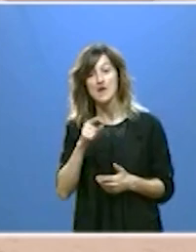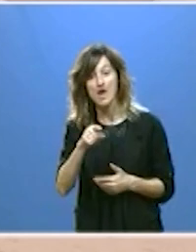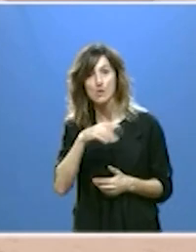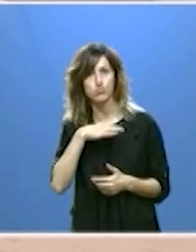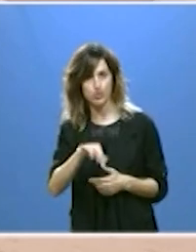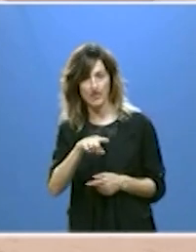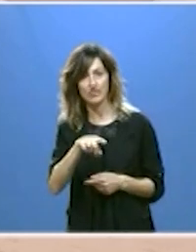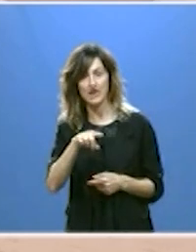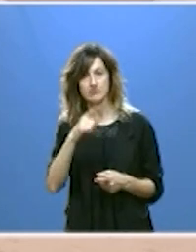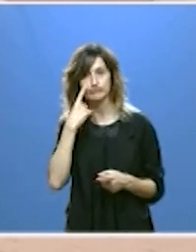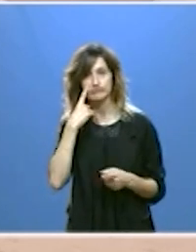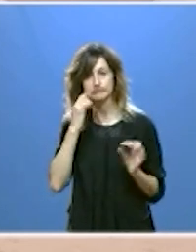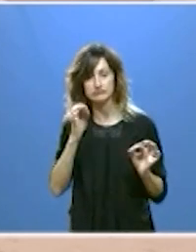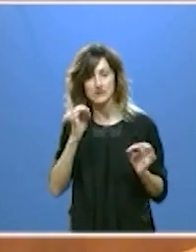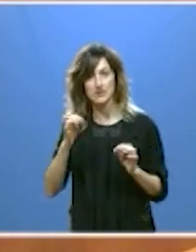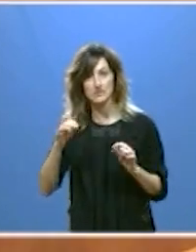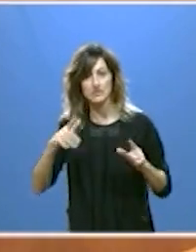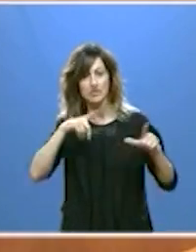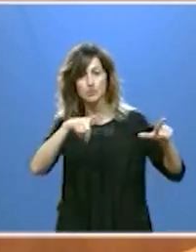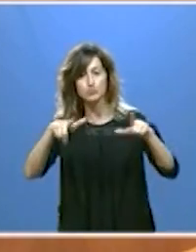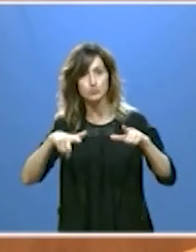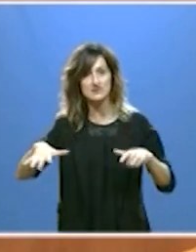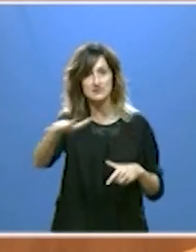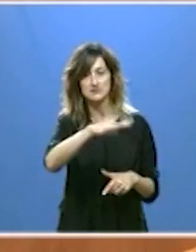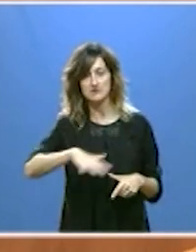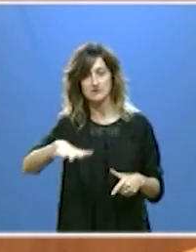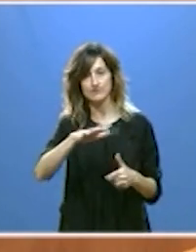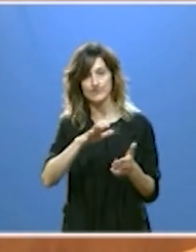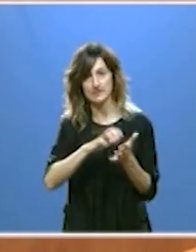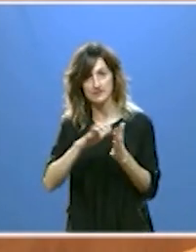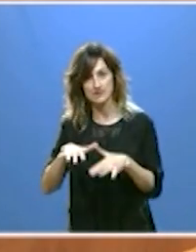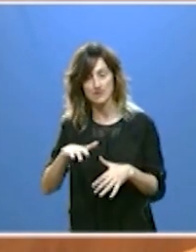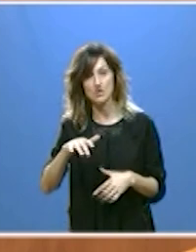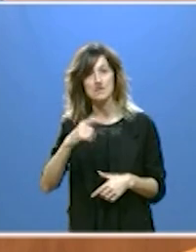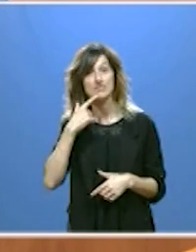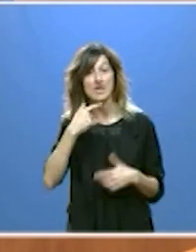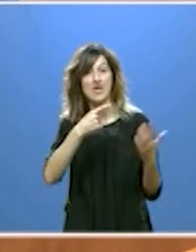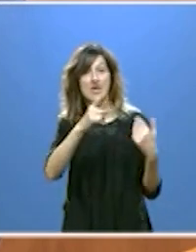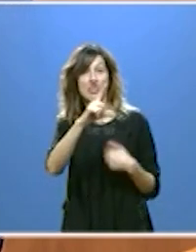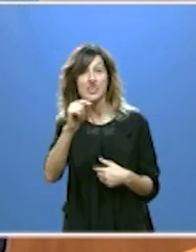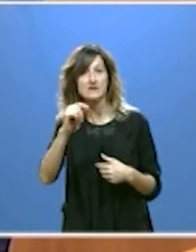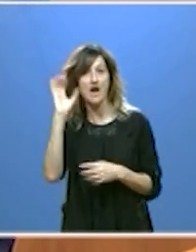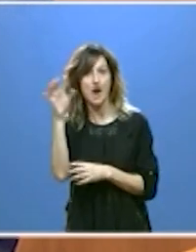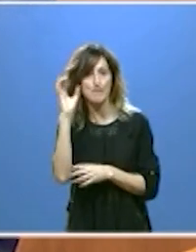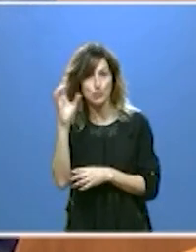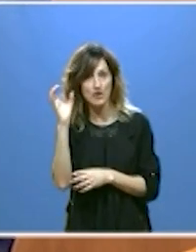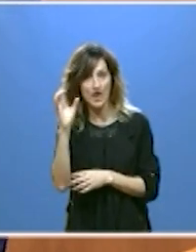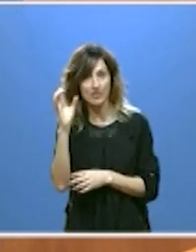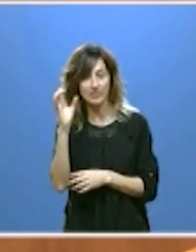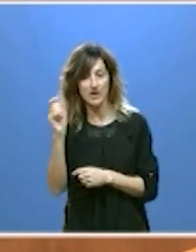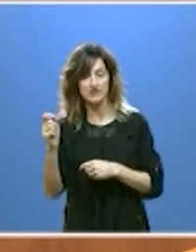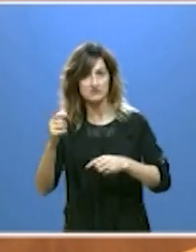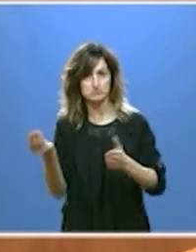de dar cobertura a todo el territorio y sumamos más de 100 ambulancias al